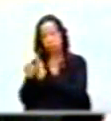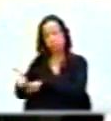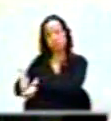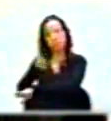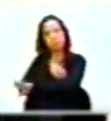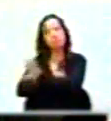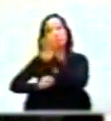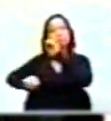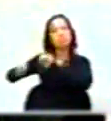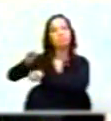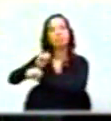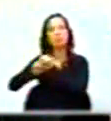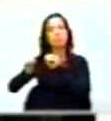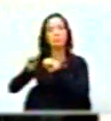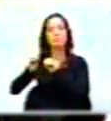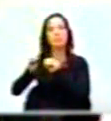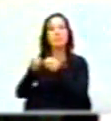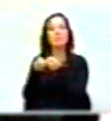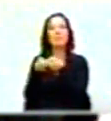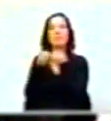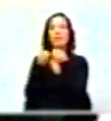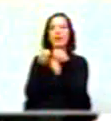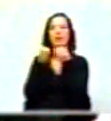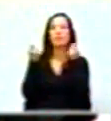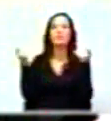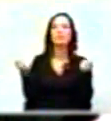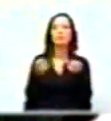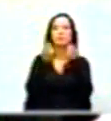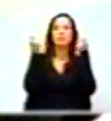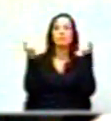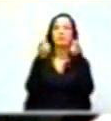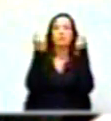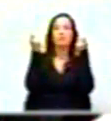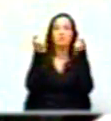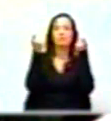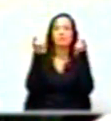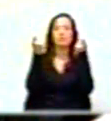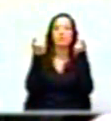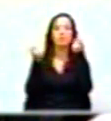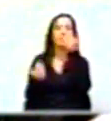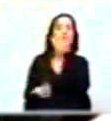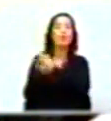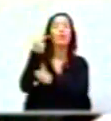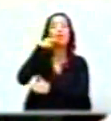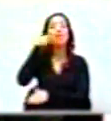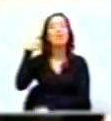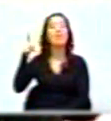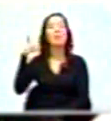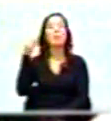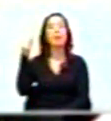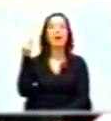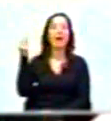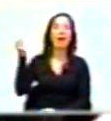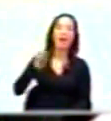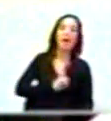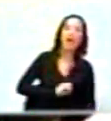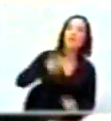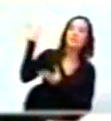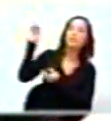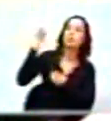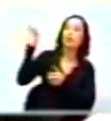justamente para impulsar ese modelo agroexportador de cultivos